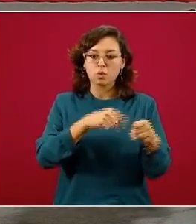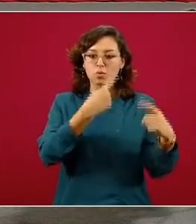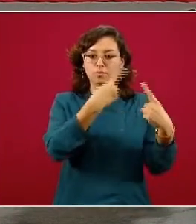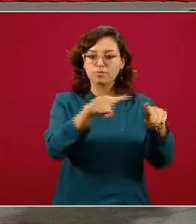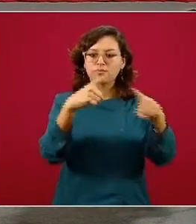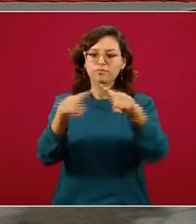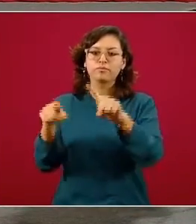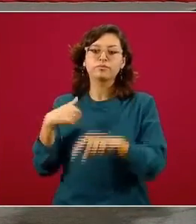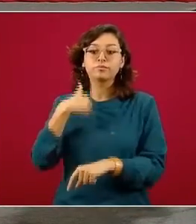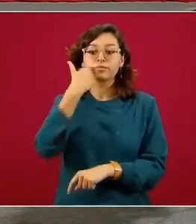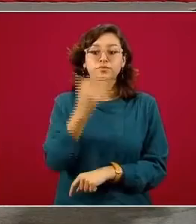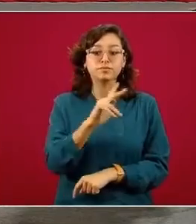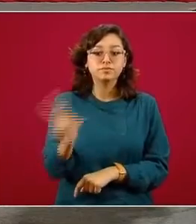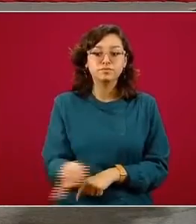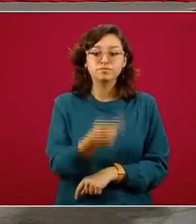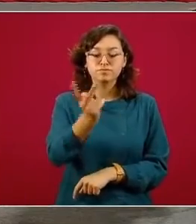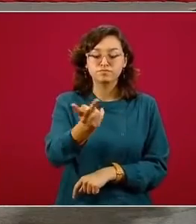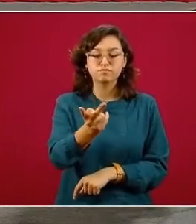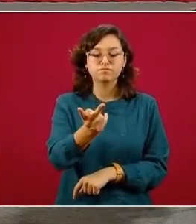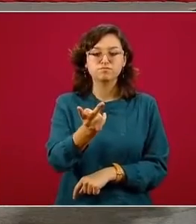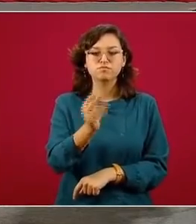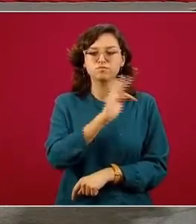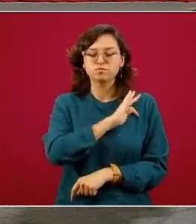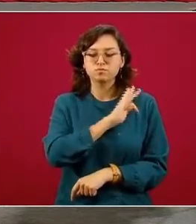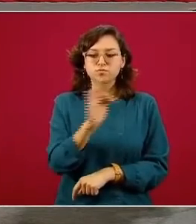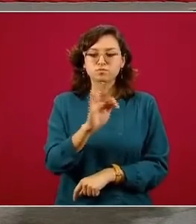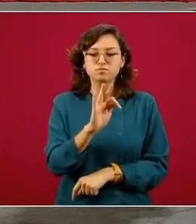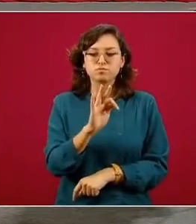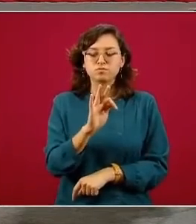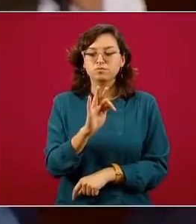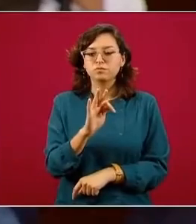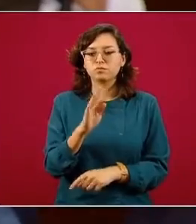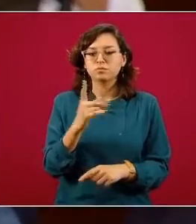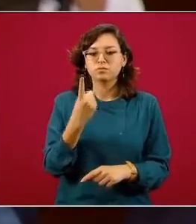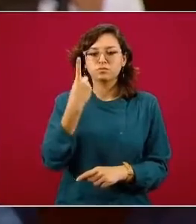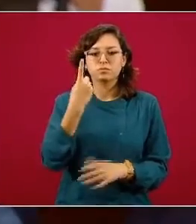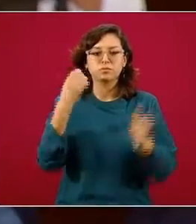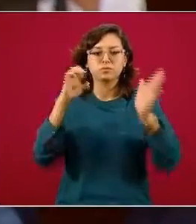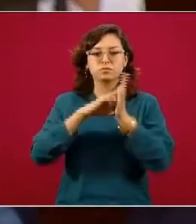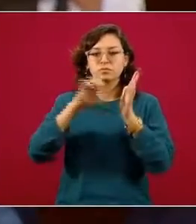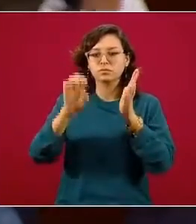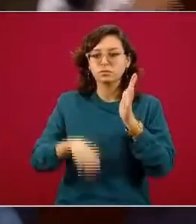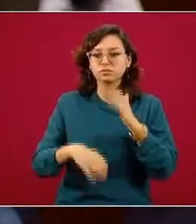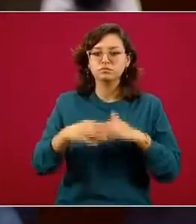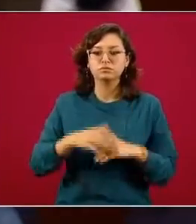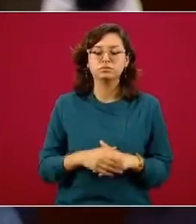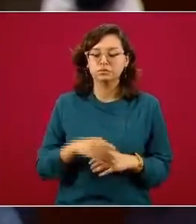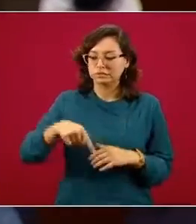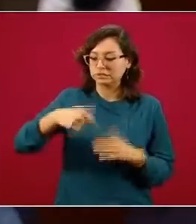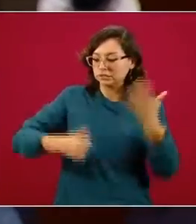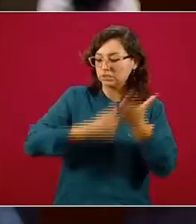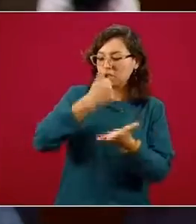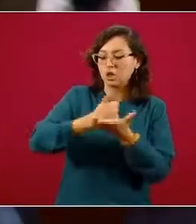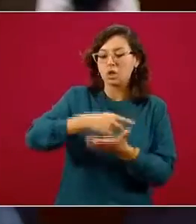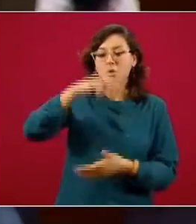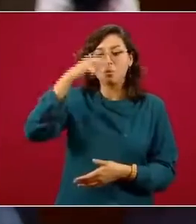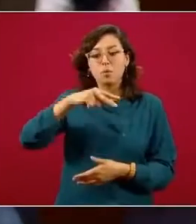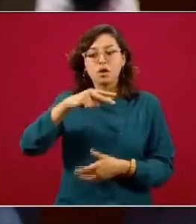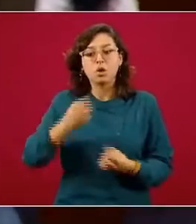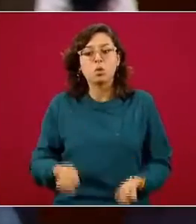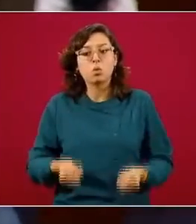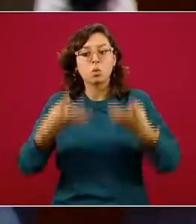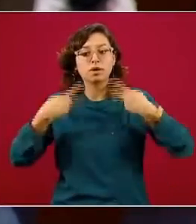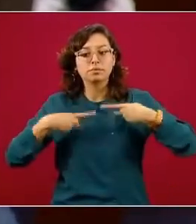quería preguntarle ya le había preguntado si nos podía dar un ejemplo no sé por ejemplo en la Ciudad de México cuántos